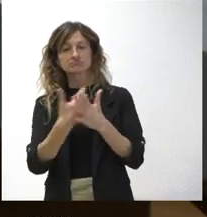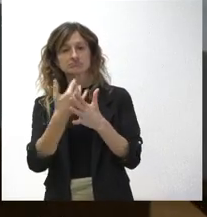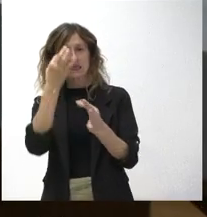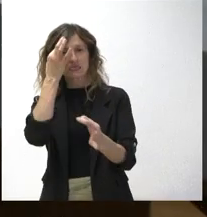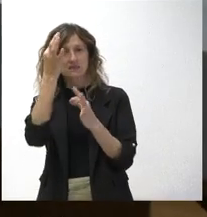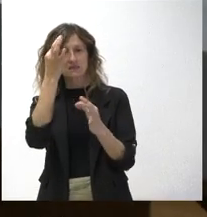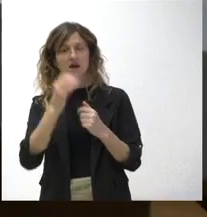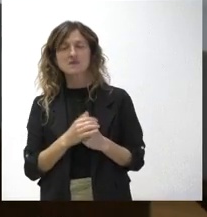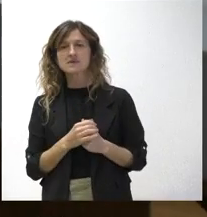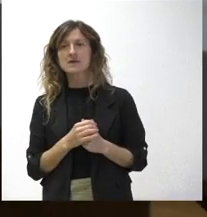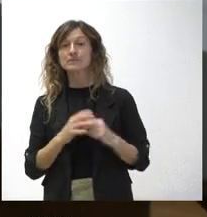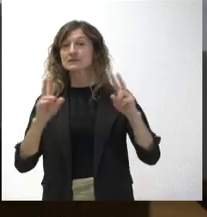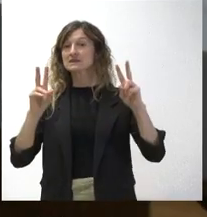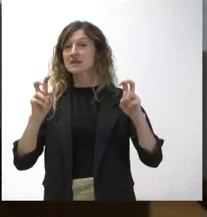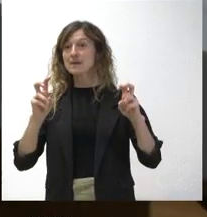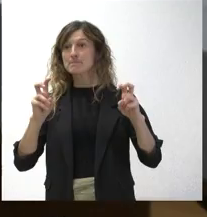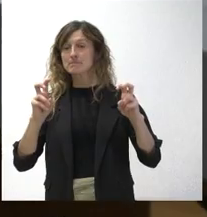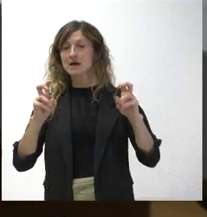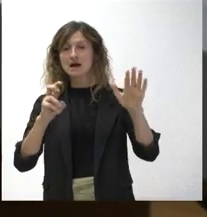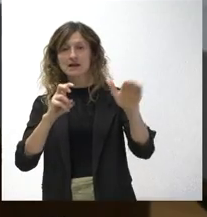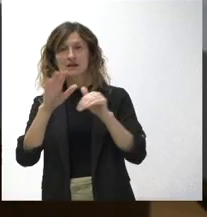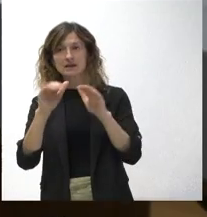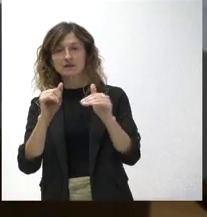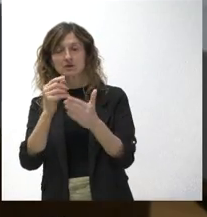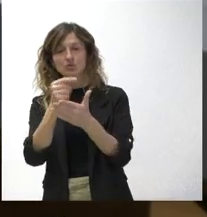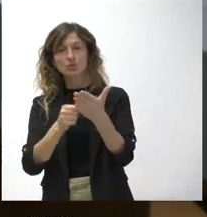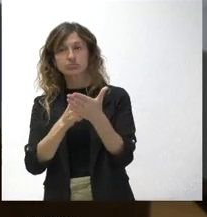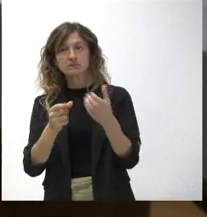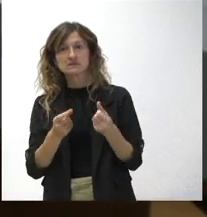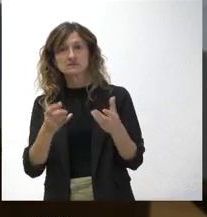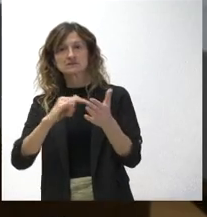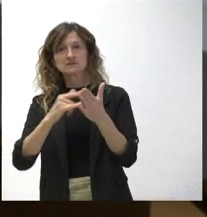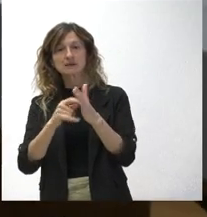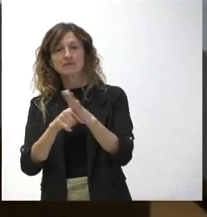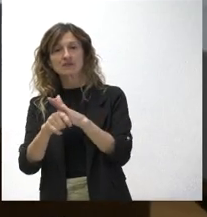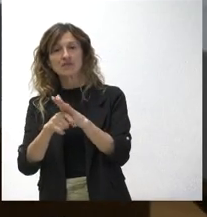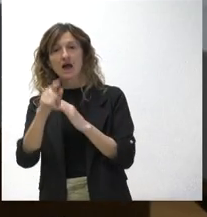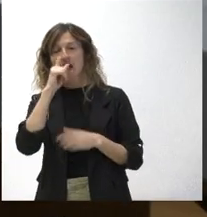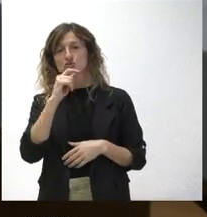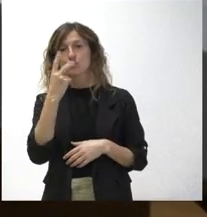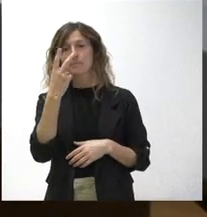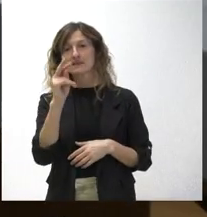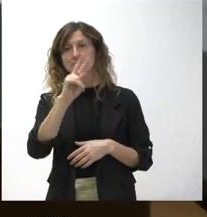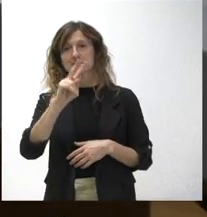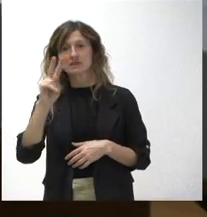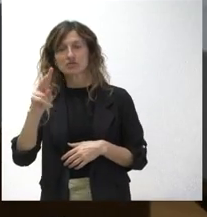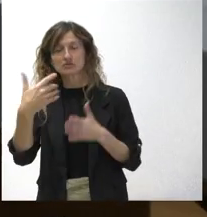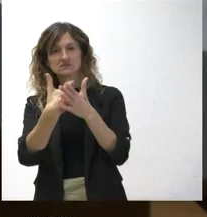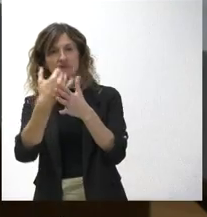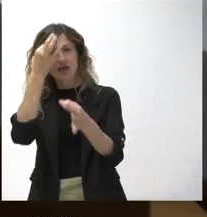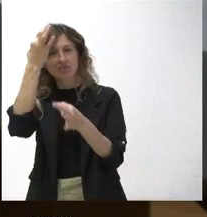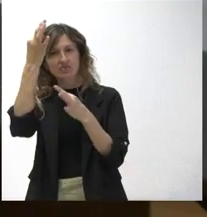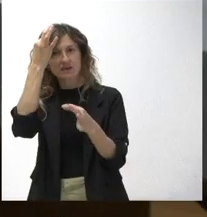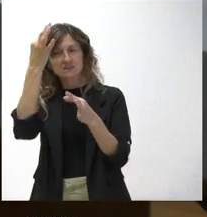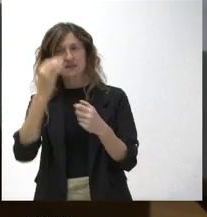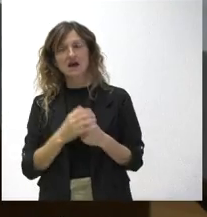sobre el requerimiento para cuantificar la liquidación del sistema de financiación autónomica de 2022, que nos detallara un poco más